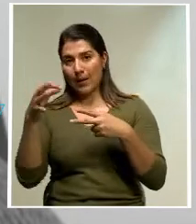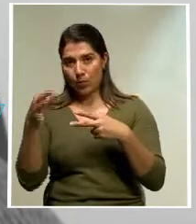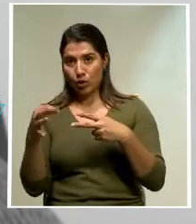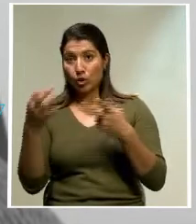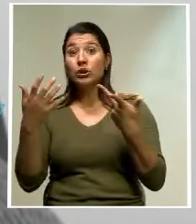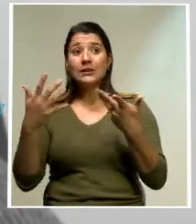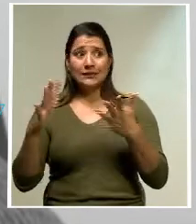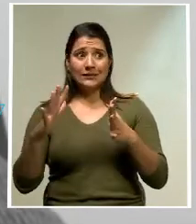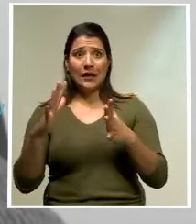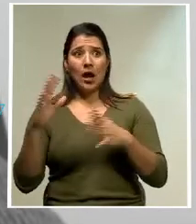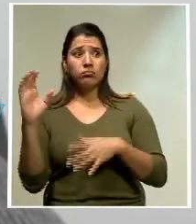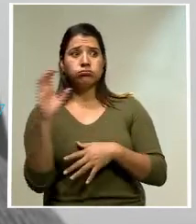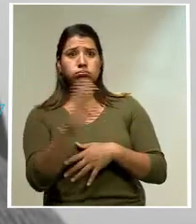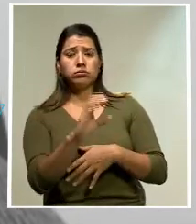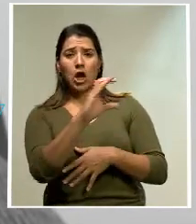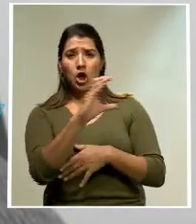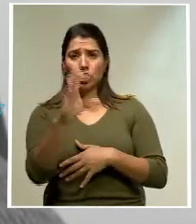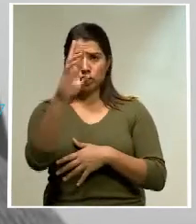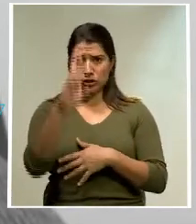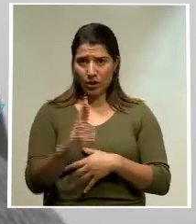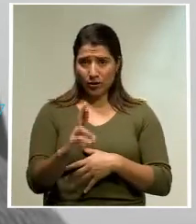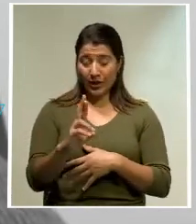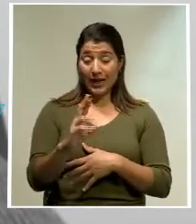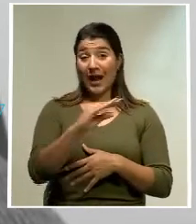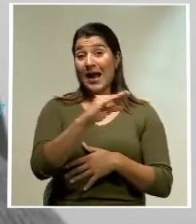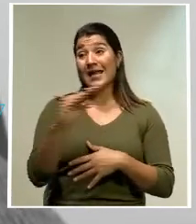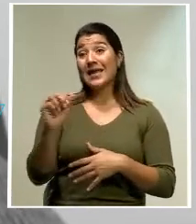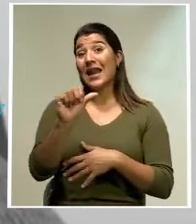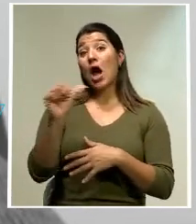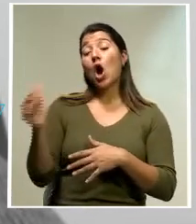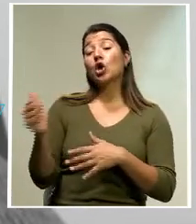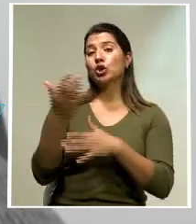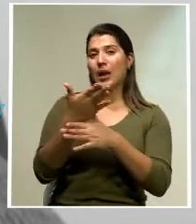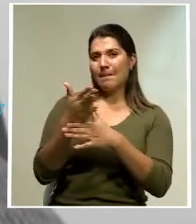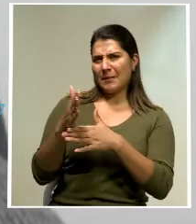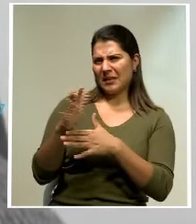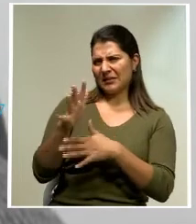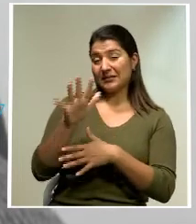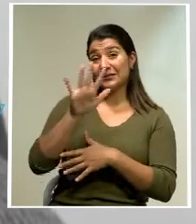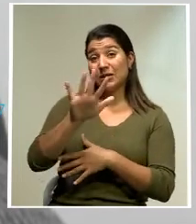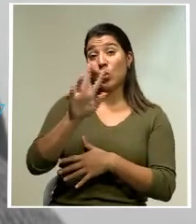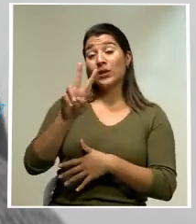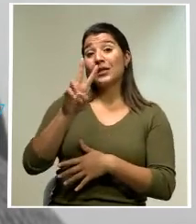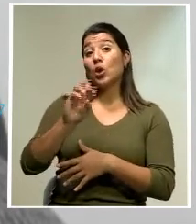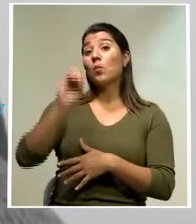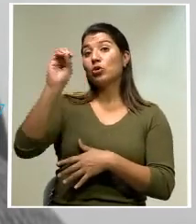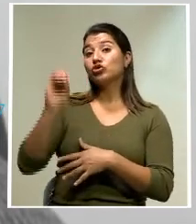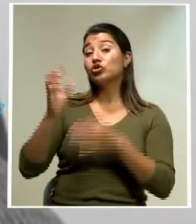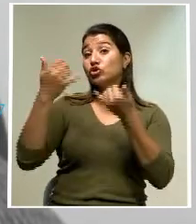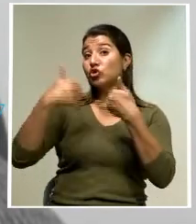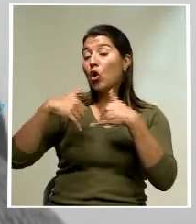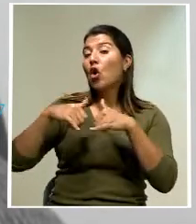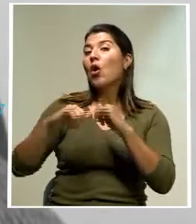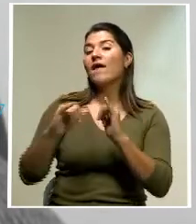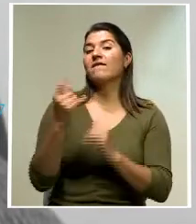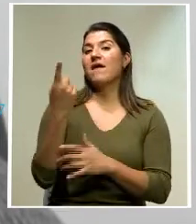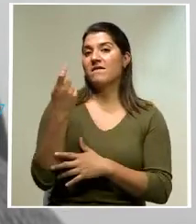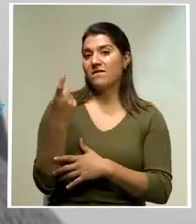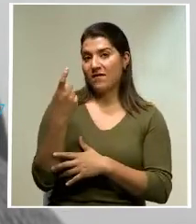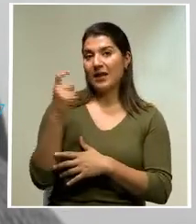desembolsado y aproximadamente la otra mitad, poco más, 52%, aún está pendiente de